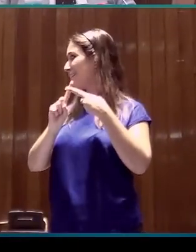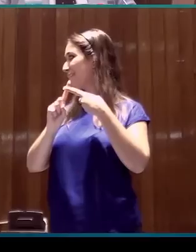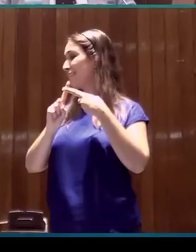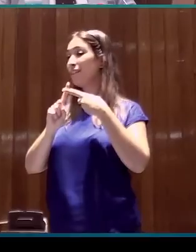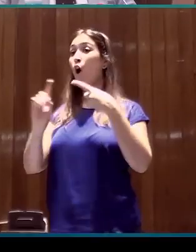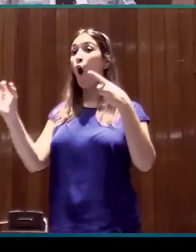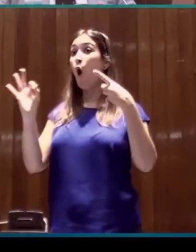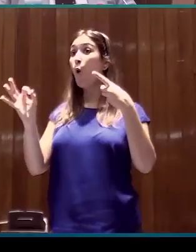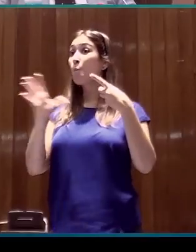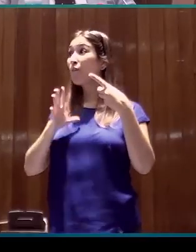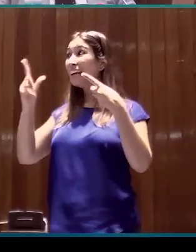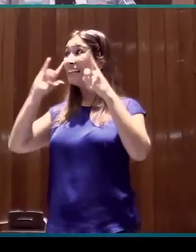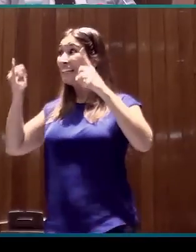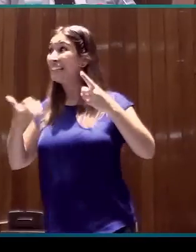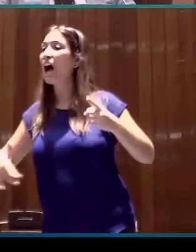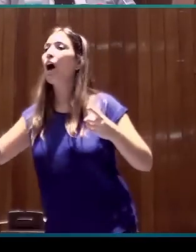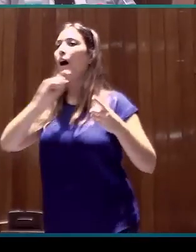Cuando venga, avísame.